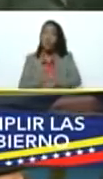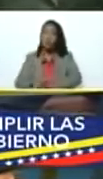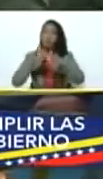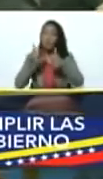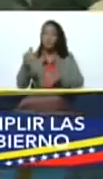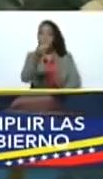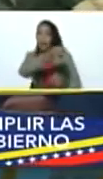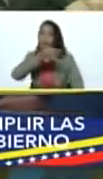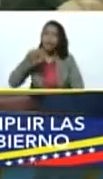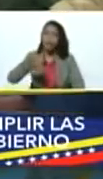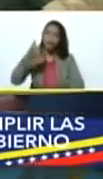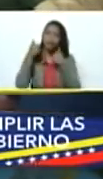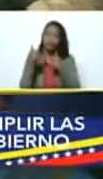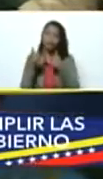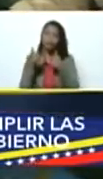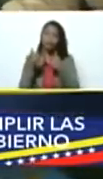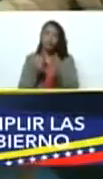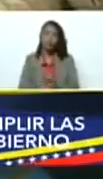al pelo,